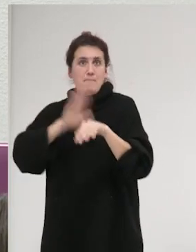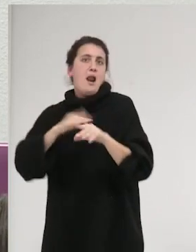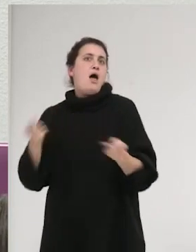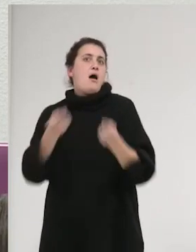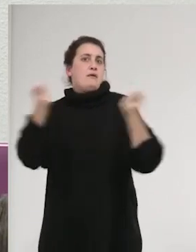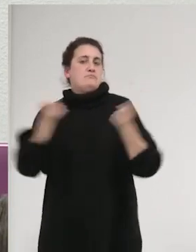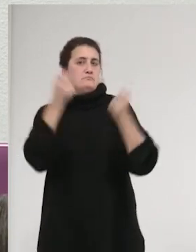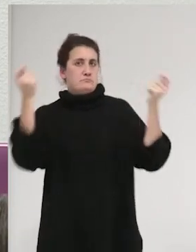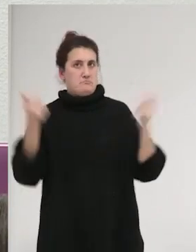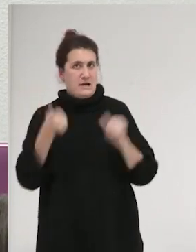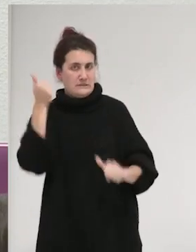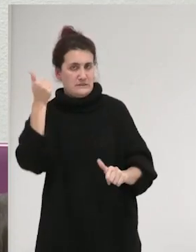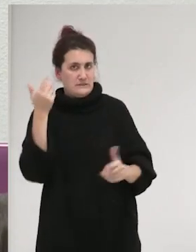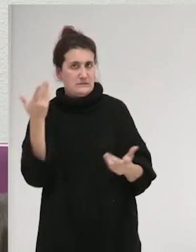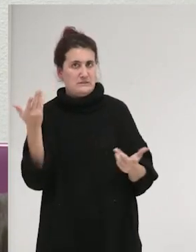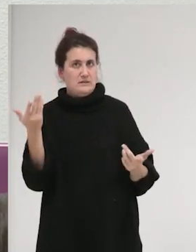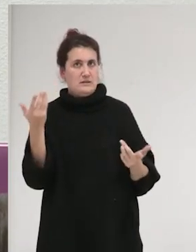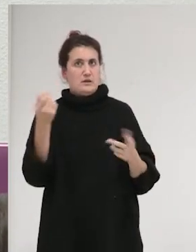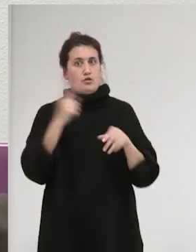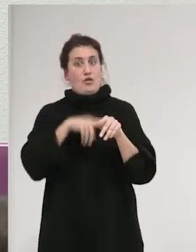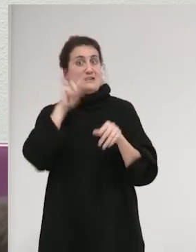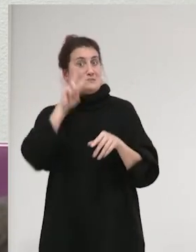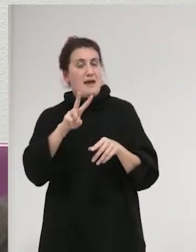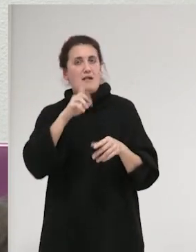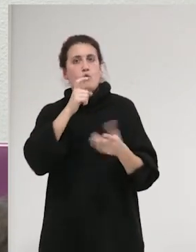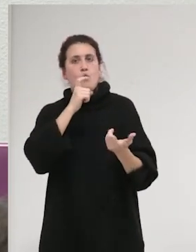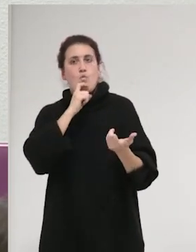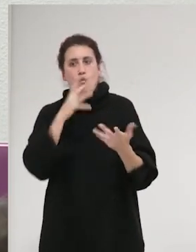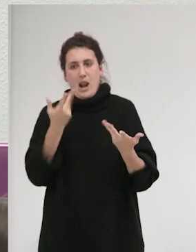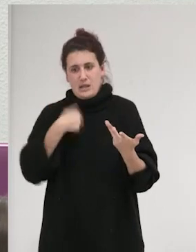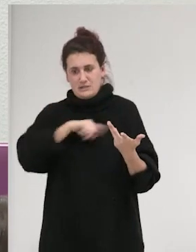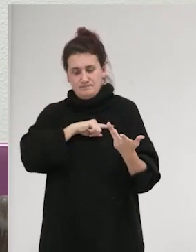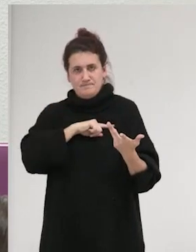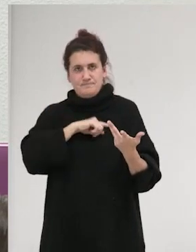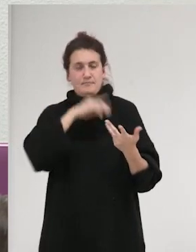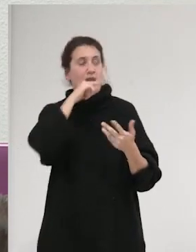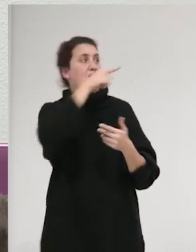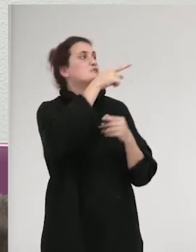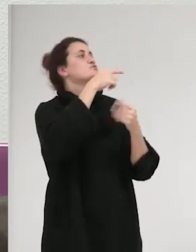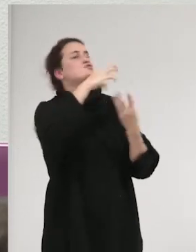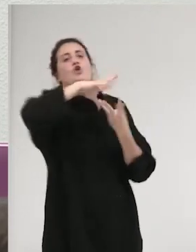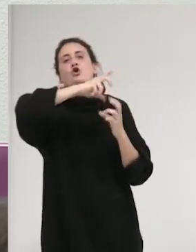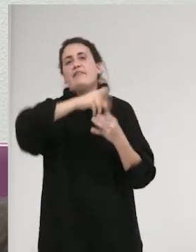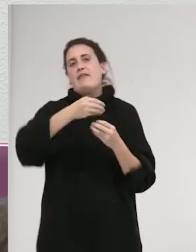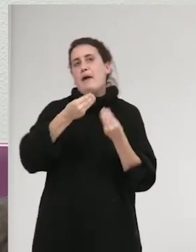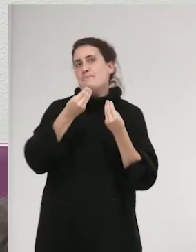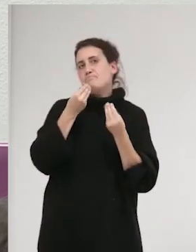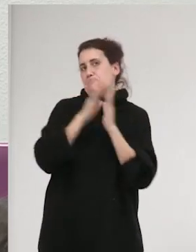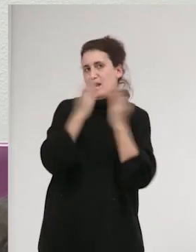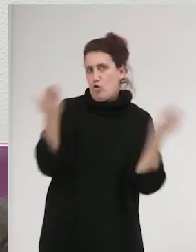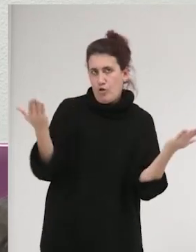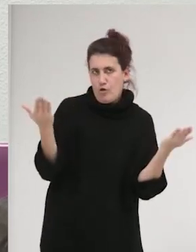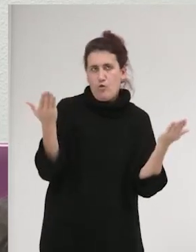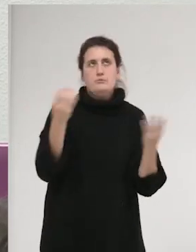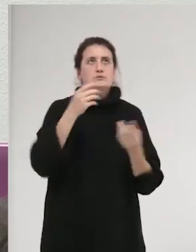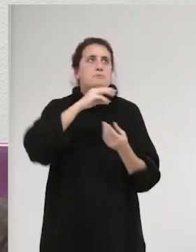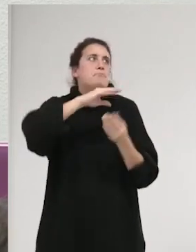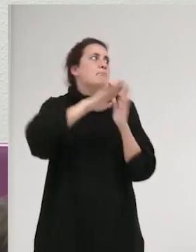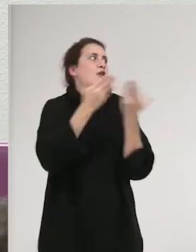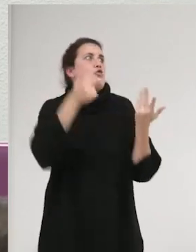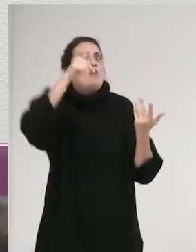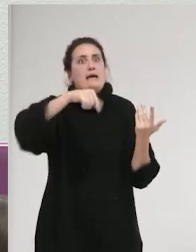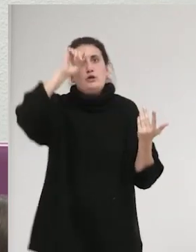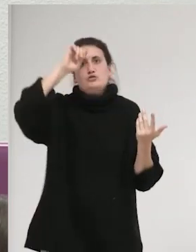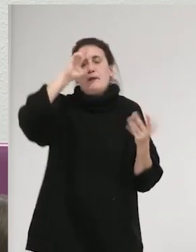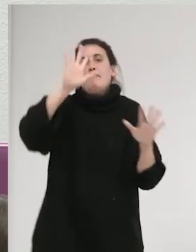forma, tenemos que ver cuál es nuestra complicidad con todo ello. Porque aquí, claro, obviamente esto es una noticia del periódico. El periódico también, yo no sé aquí, pero en